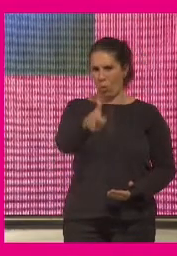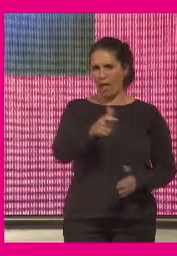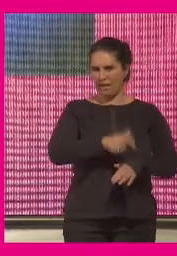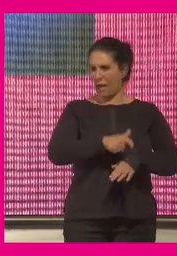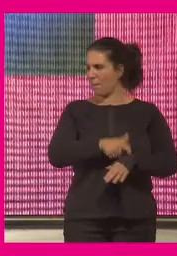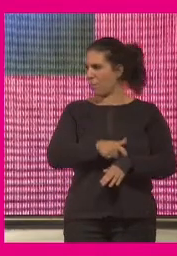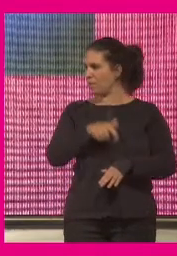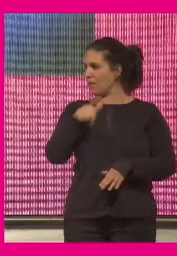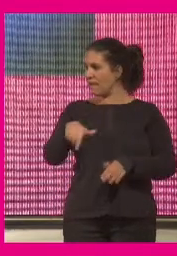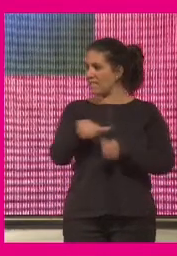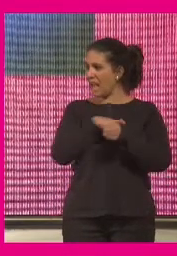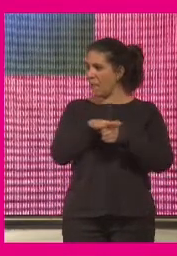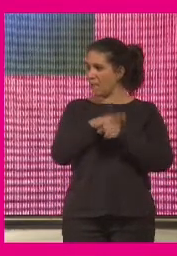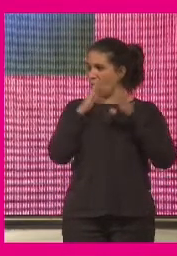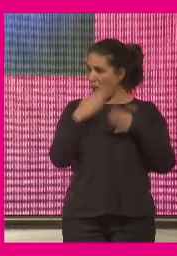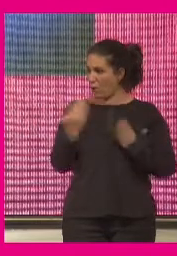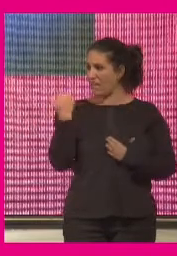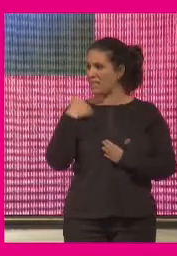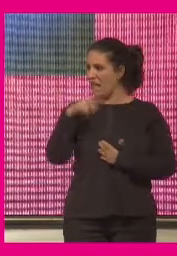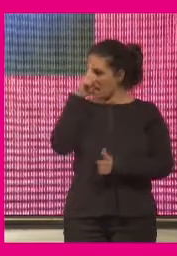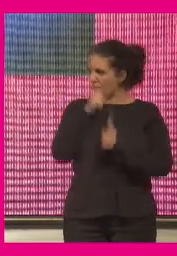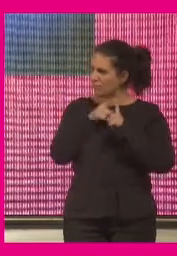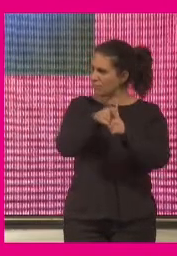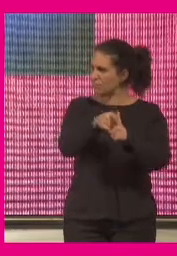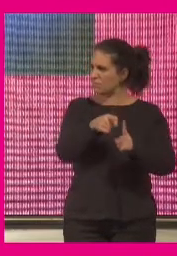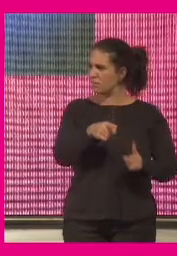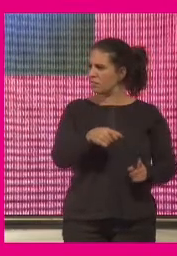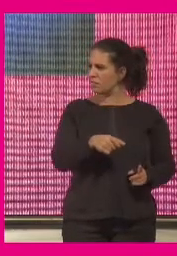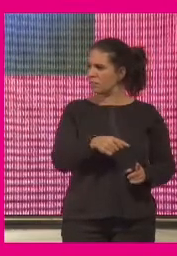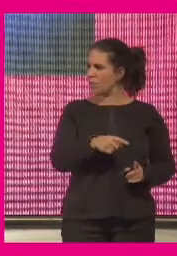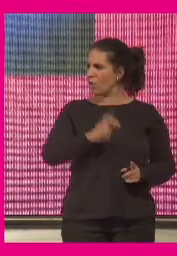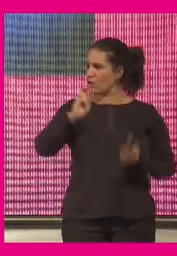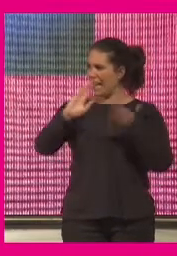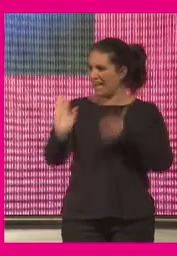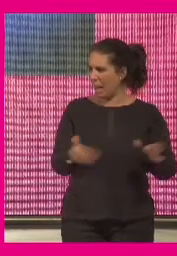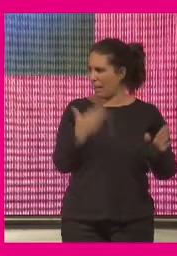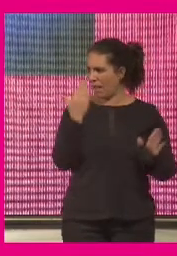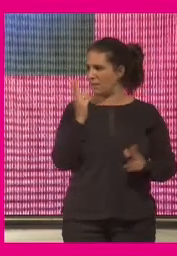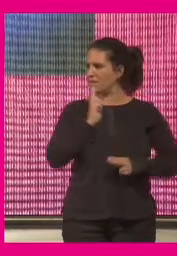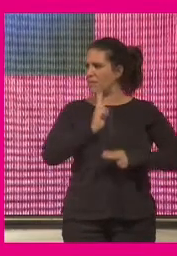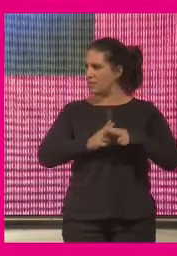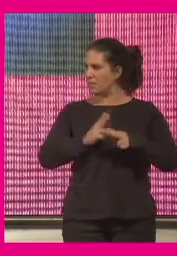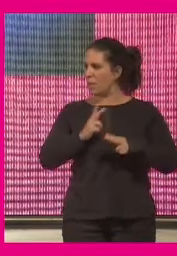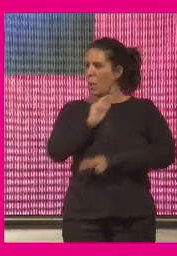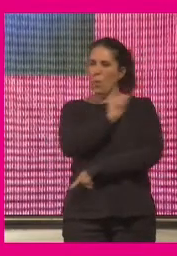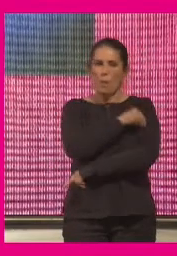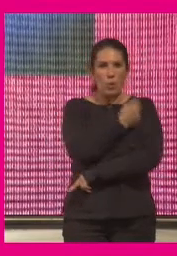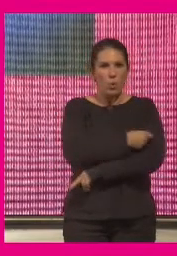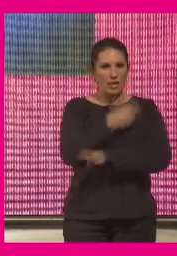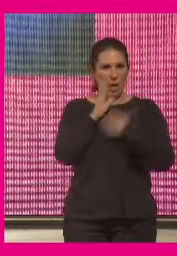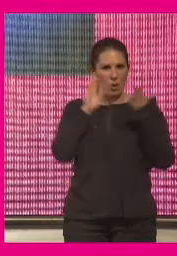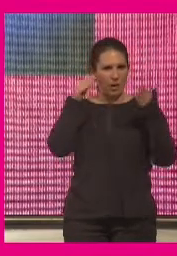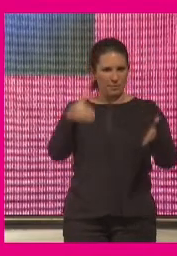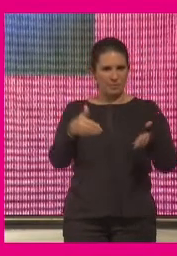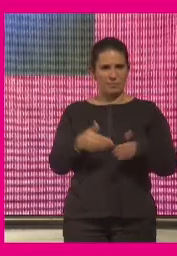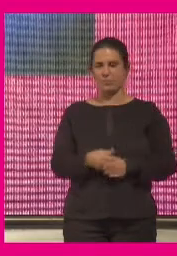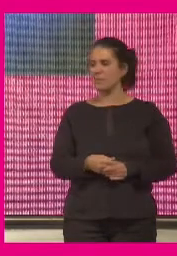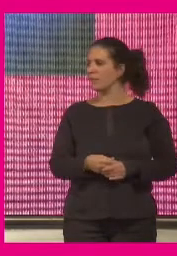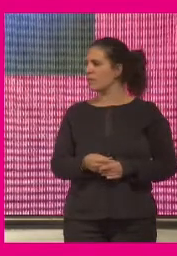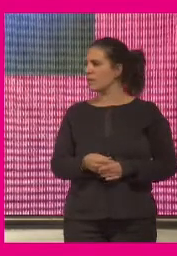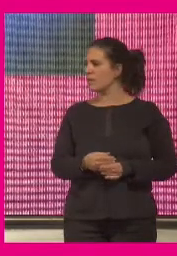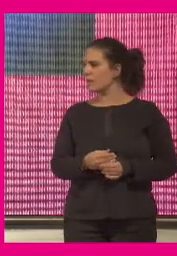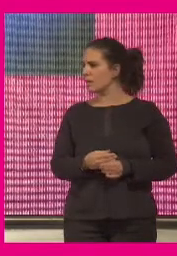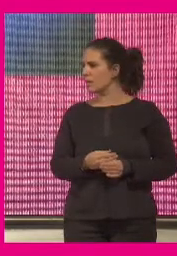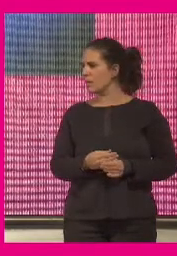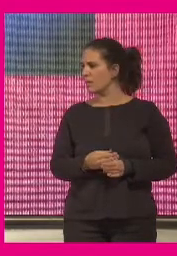en este mundo ahora que entramos en otra etapa que es la de las vacunas etcétera yo